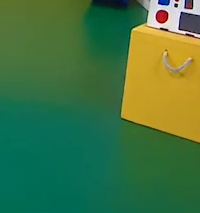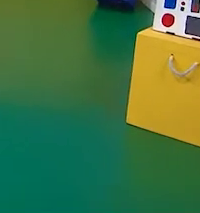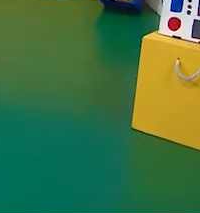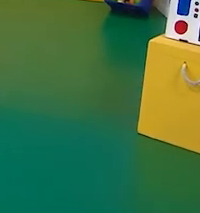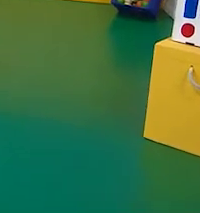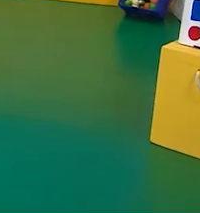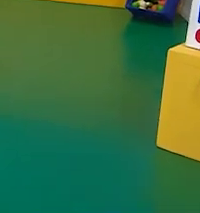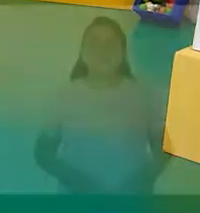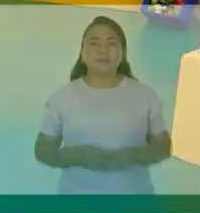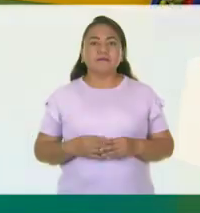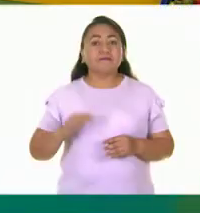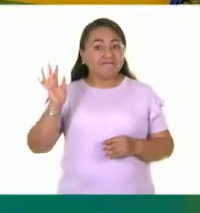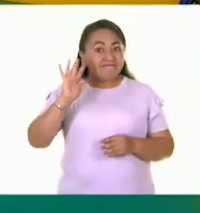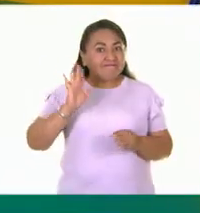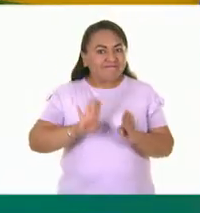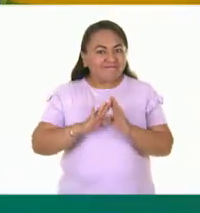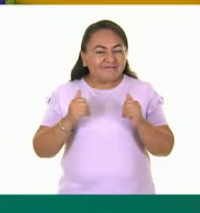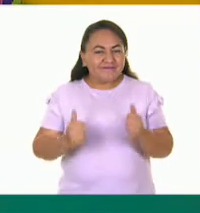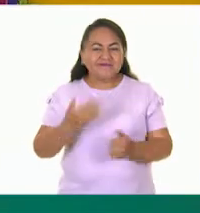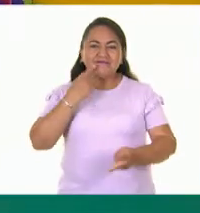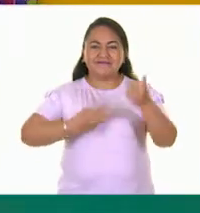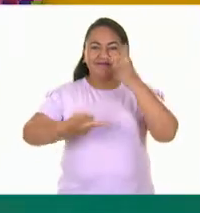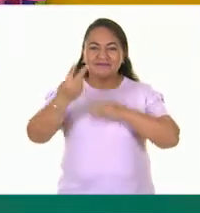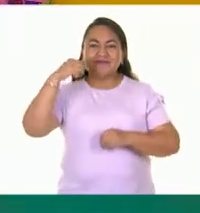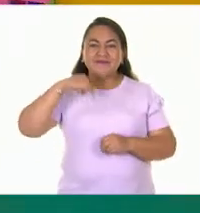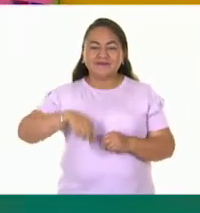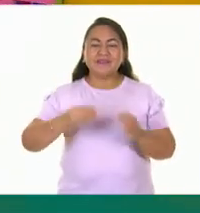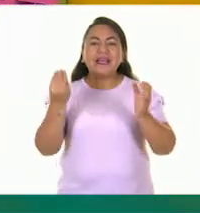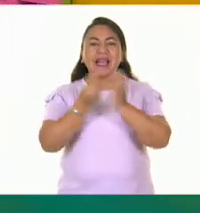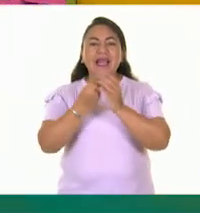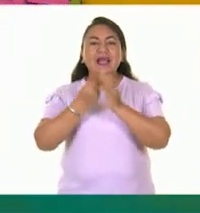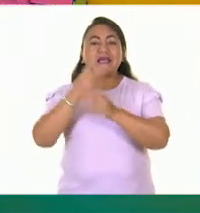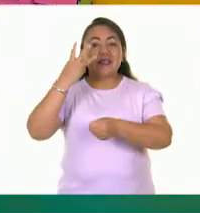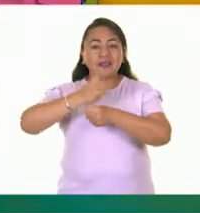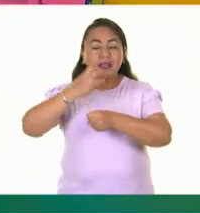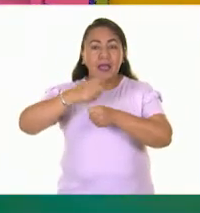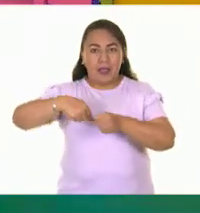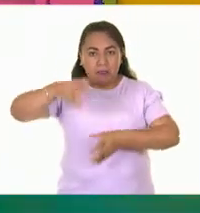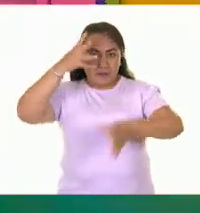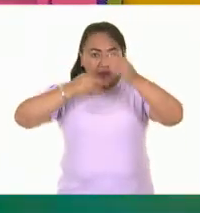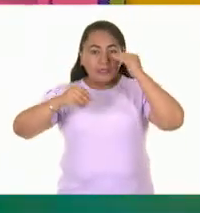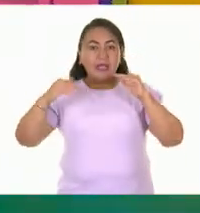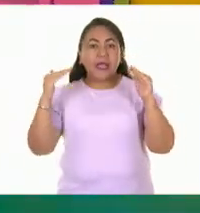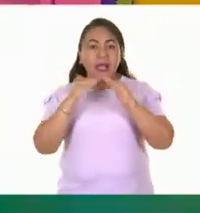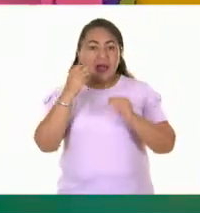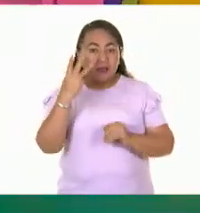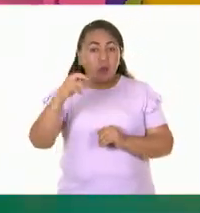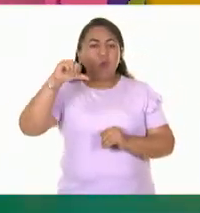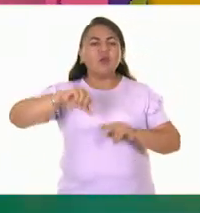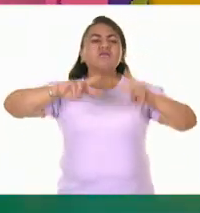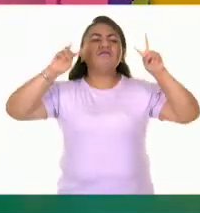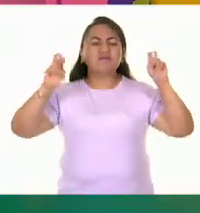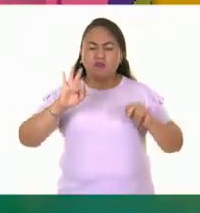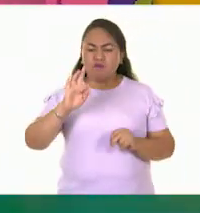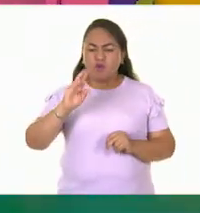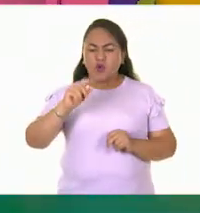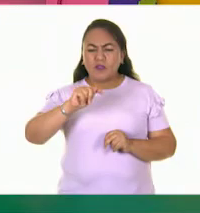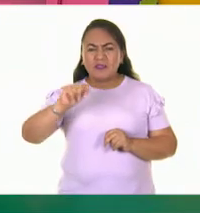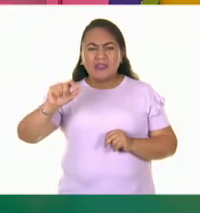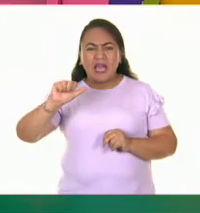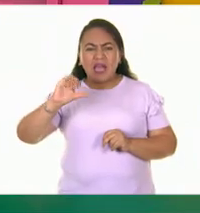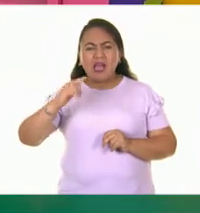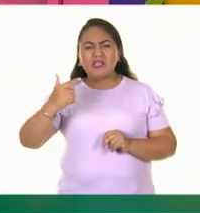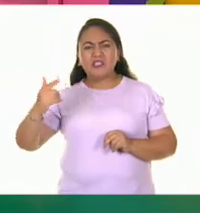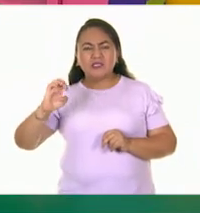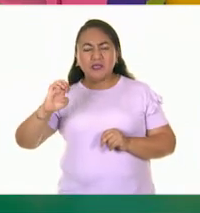Hola, ¿cómo están, niñas y niños? Bienvenidos a su clase de artes de tercero aquí en Aprenda en Casa 3. El tema de hoy es frotage, una